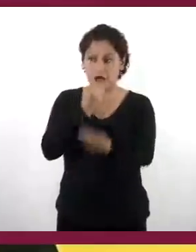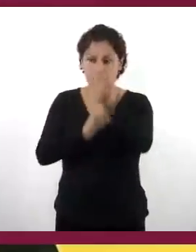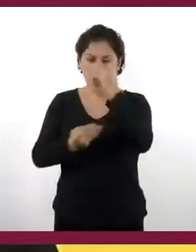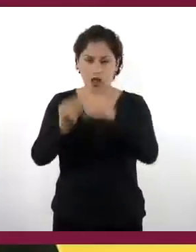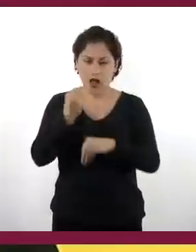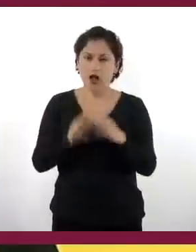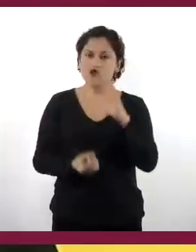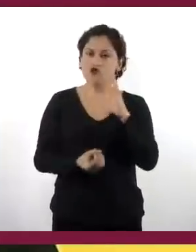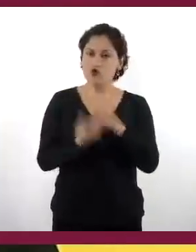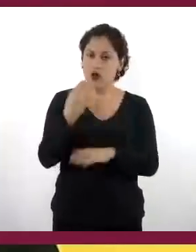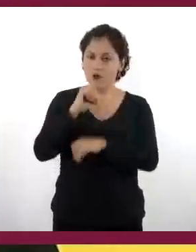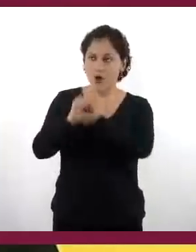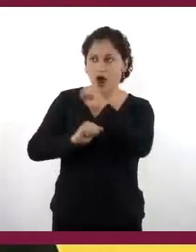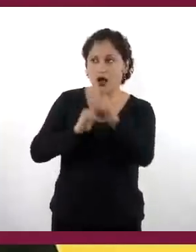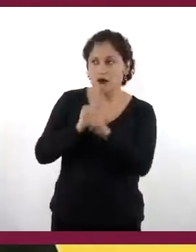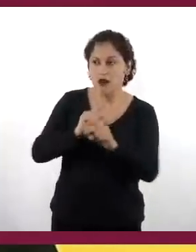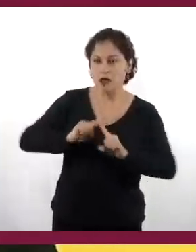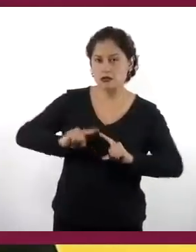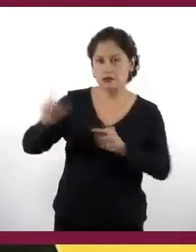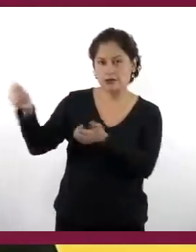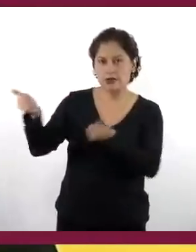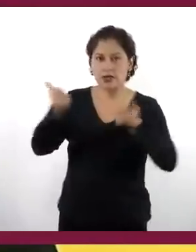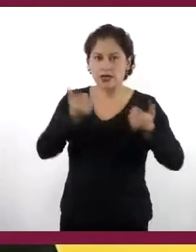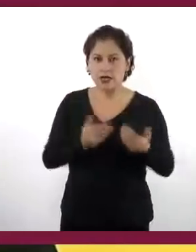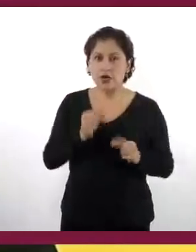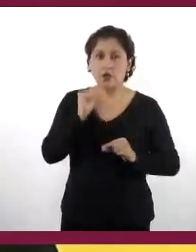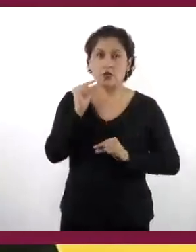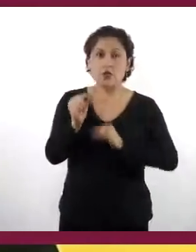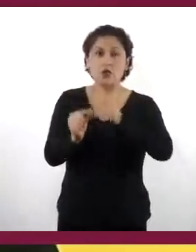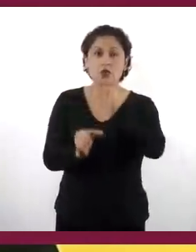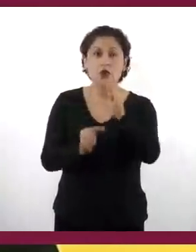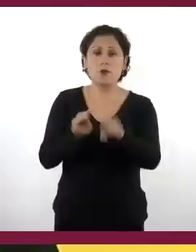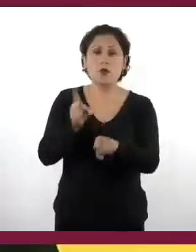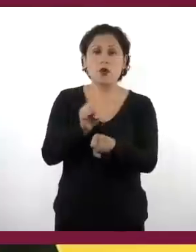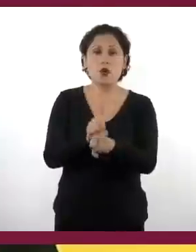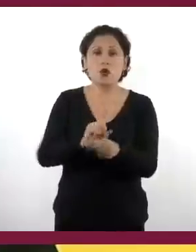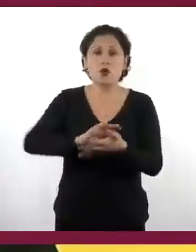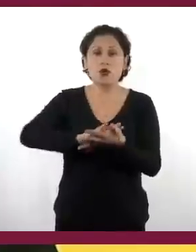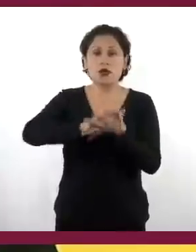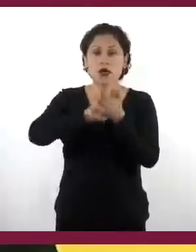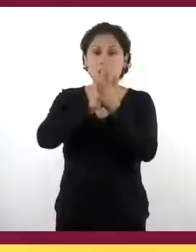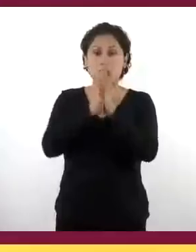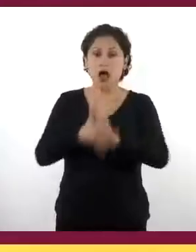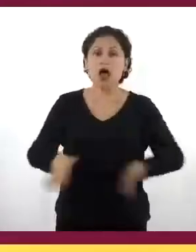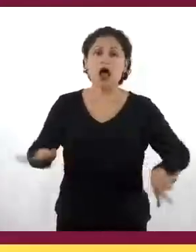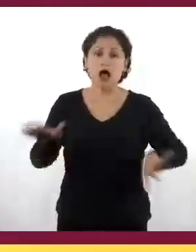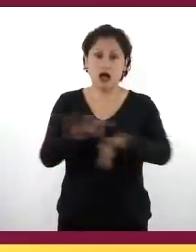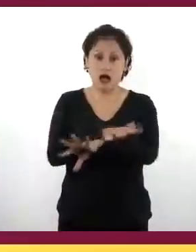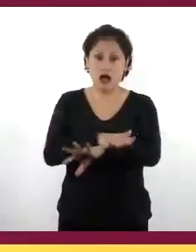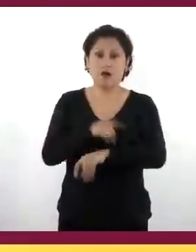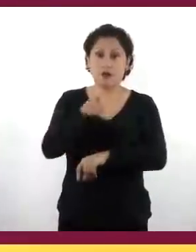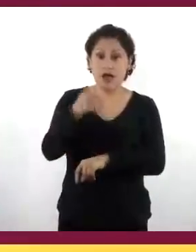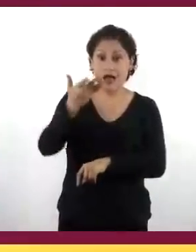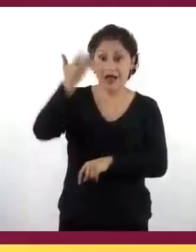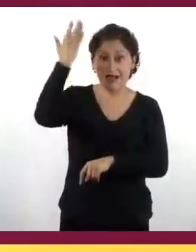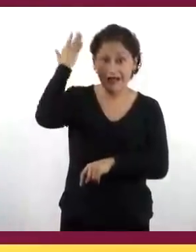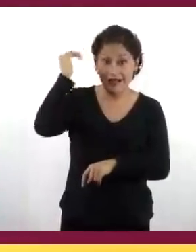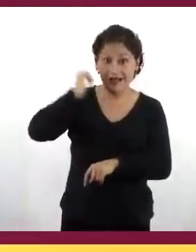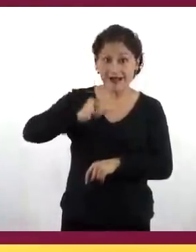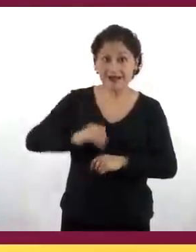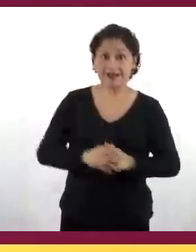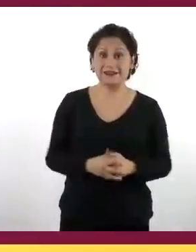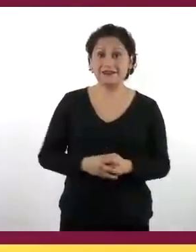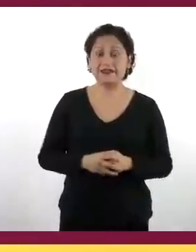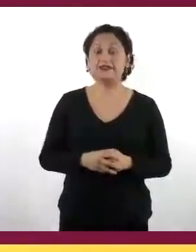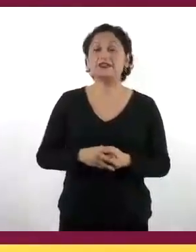animales desconocidos y todo se fue volviendo parte de la vida cotidiana de aquella época. La población indígena